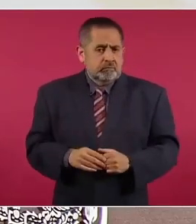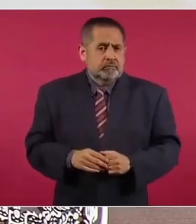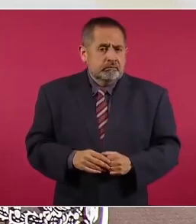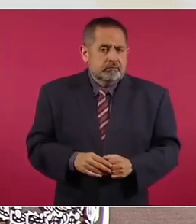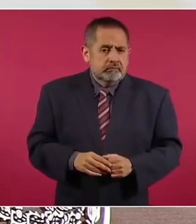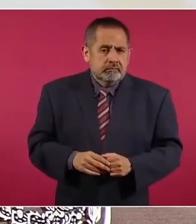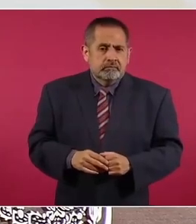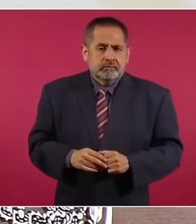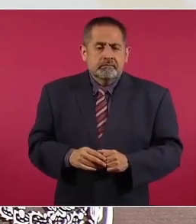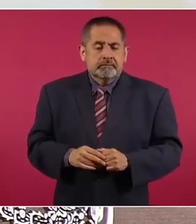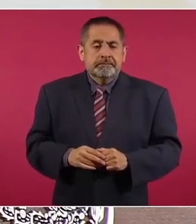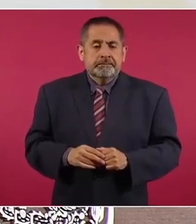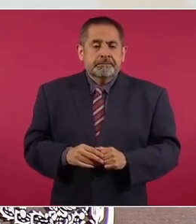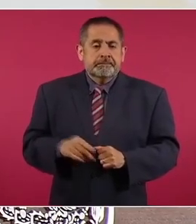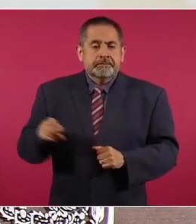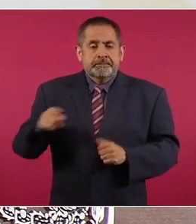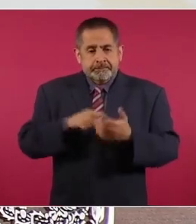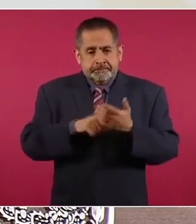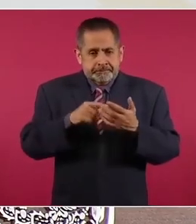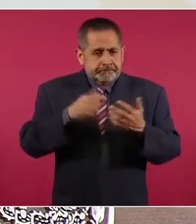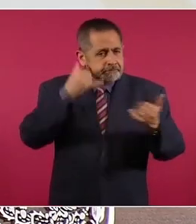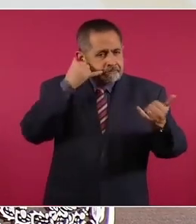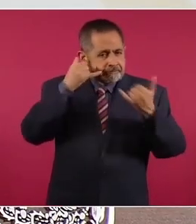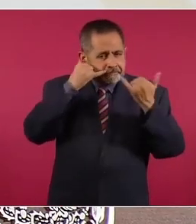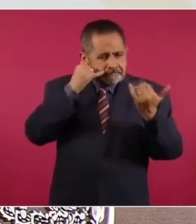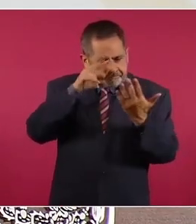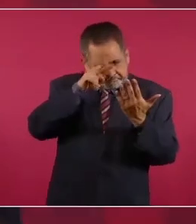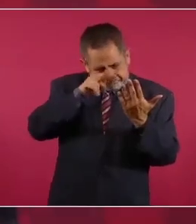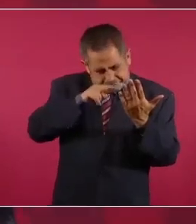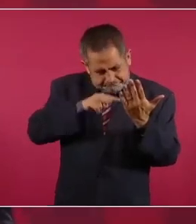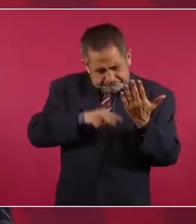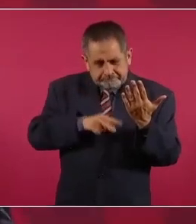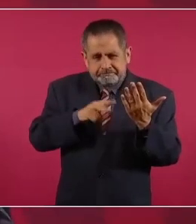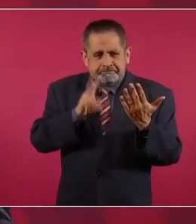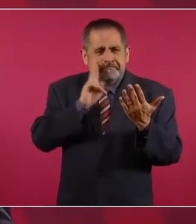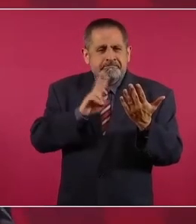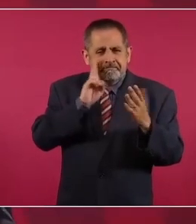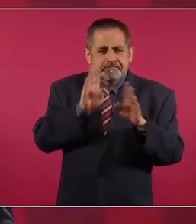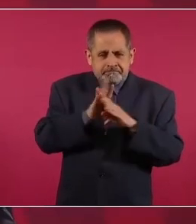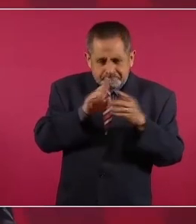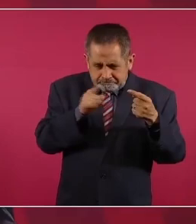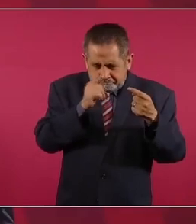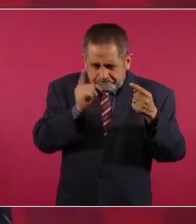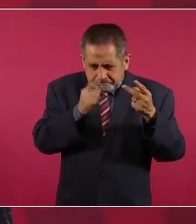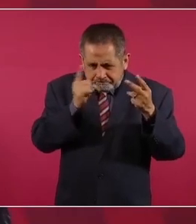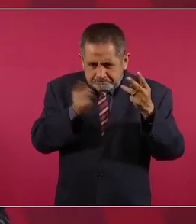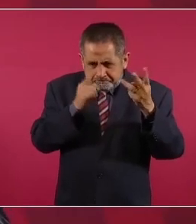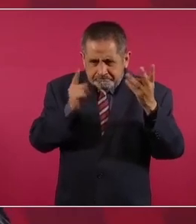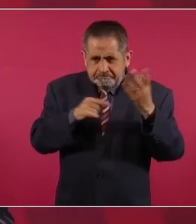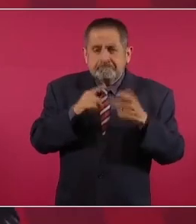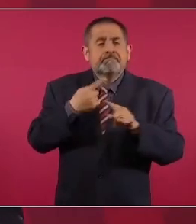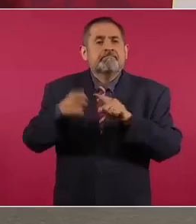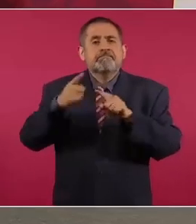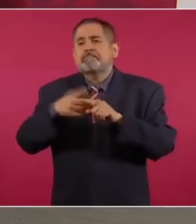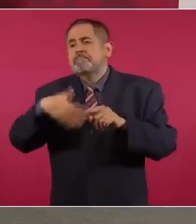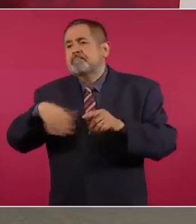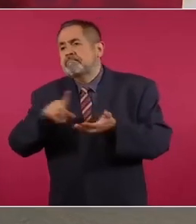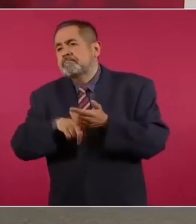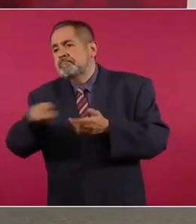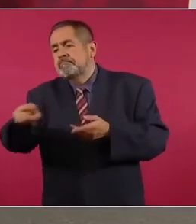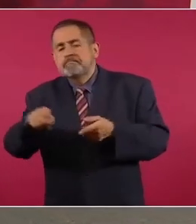revisión de llamadas telefónicas hasta búsquedas en distintas partes,